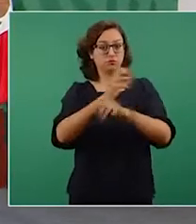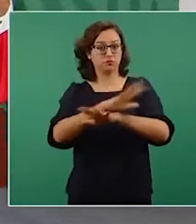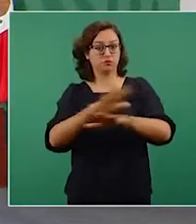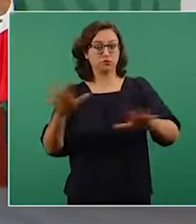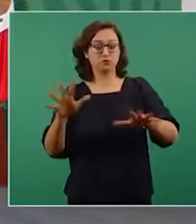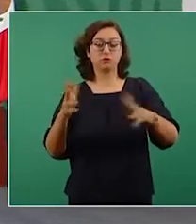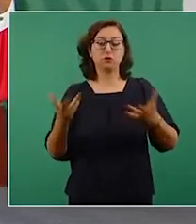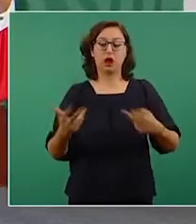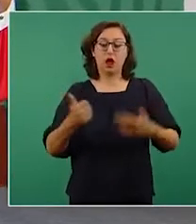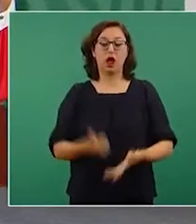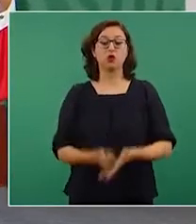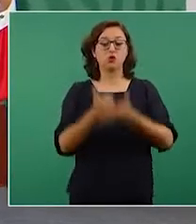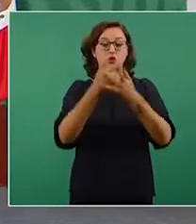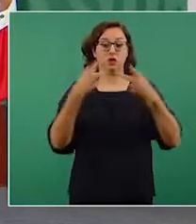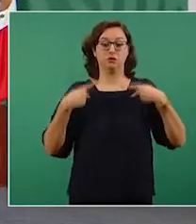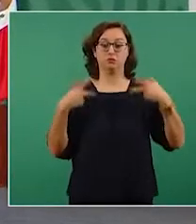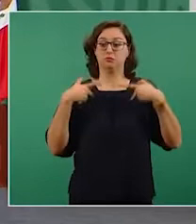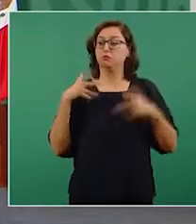es muy buena,